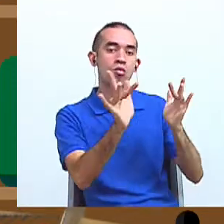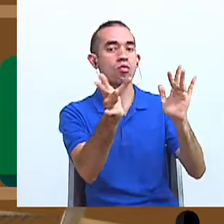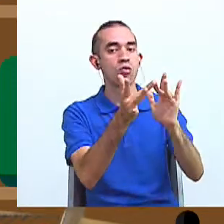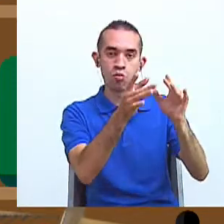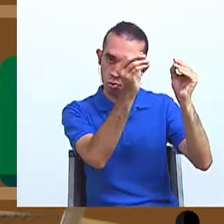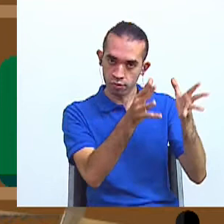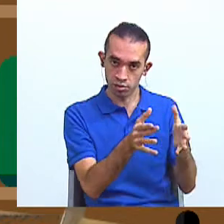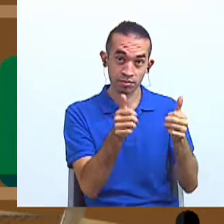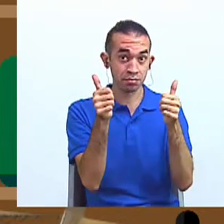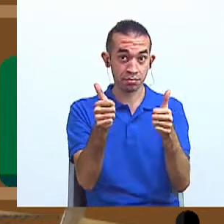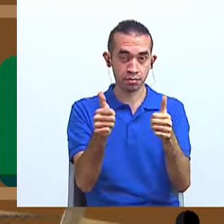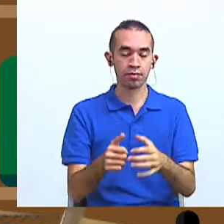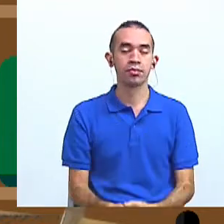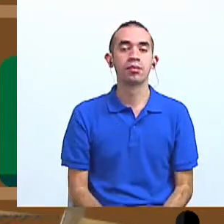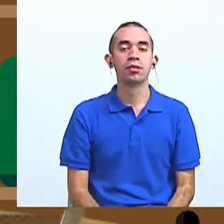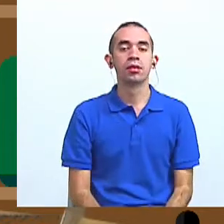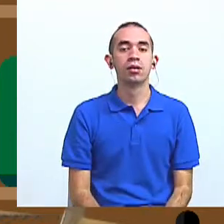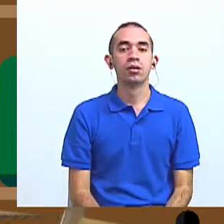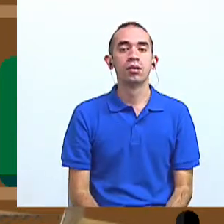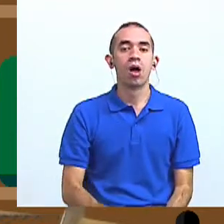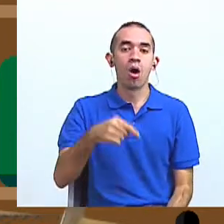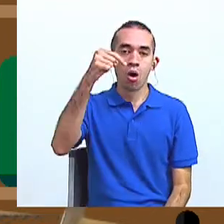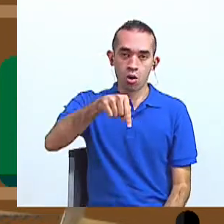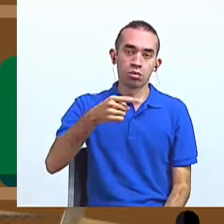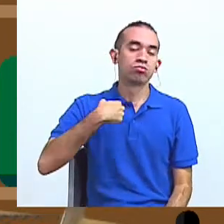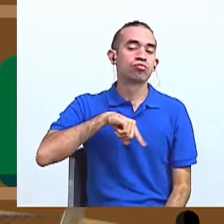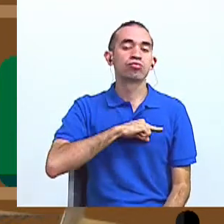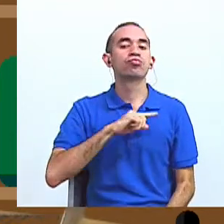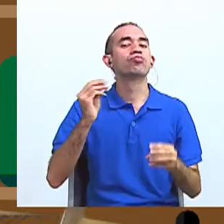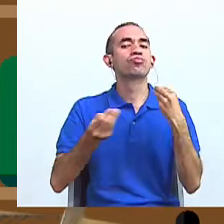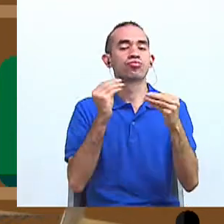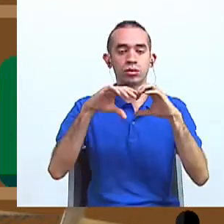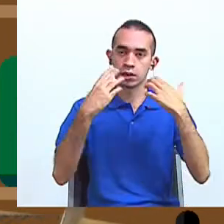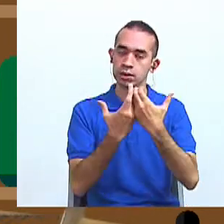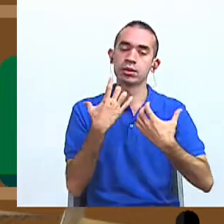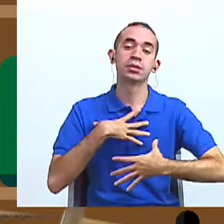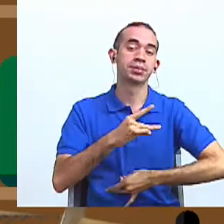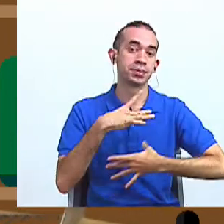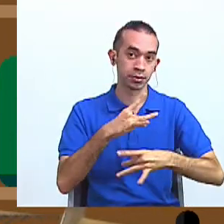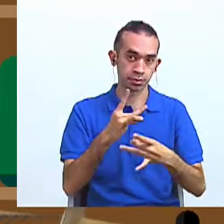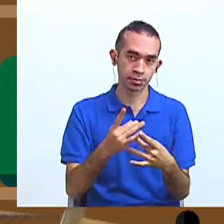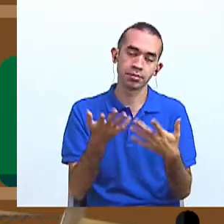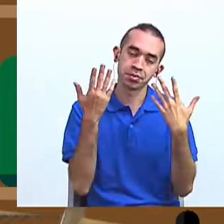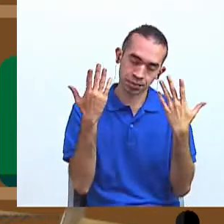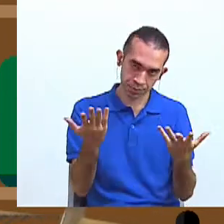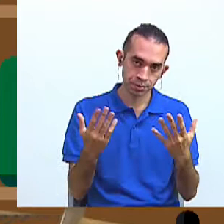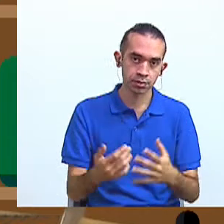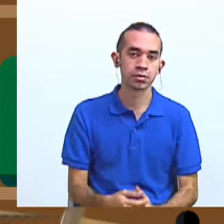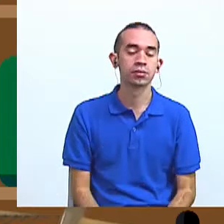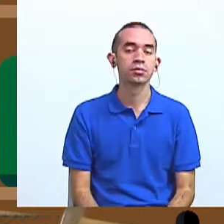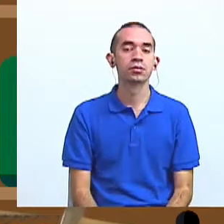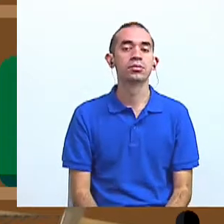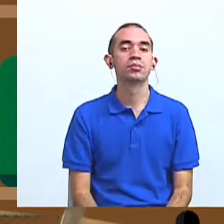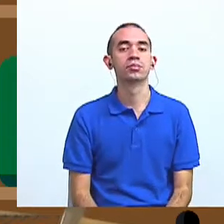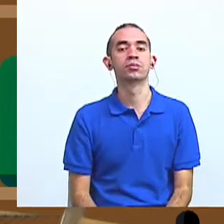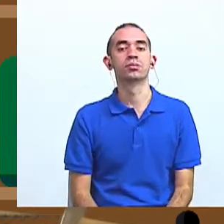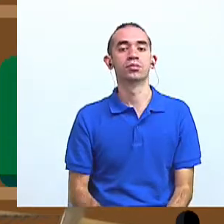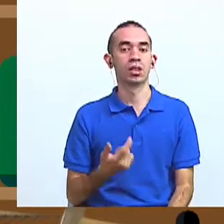profesores. ¿Les parece? Sí. Bueno, hoy vamos a tener una clase muy interesante. Y por supuesto, vamos a tener